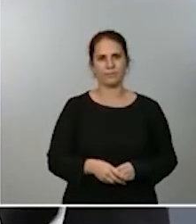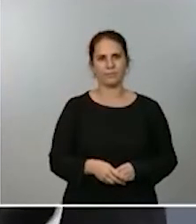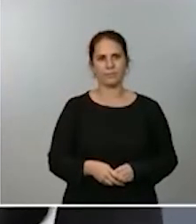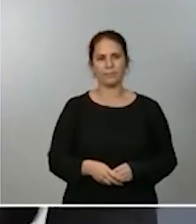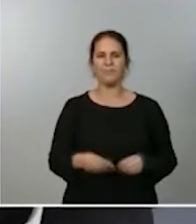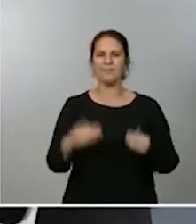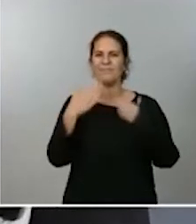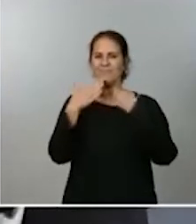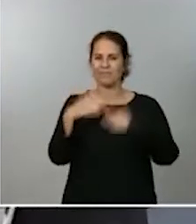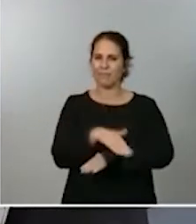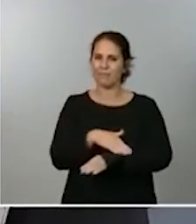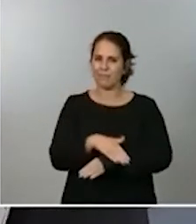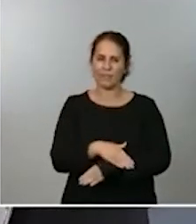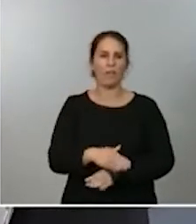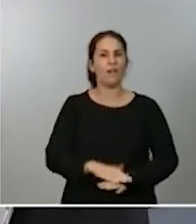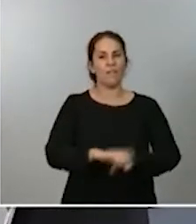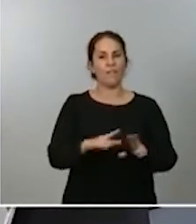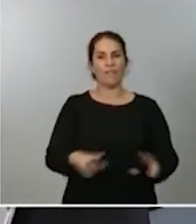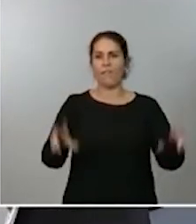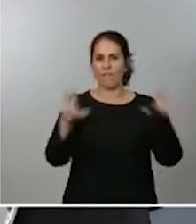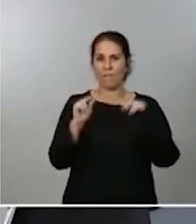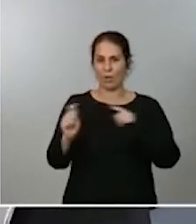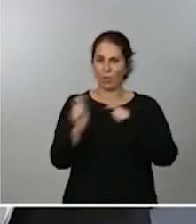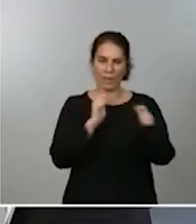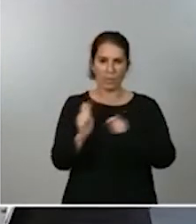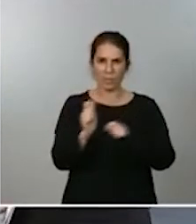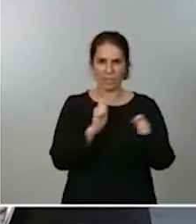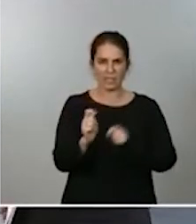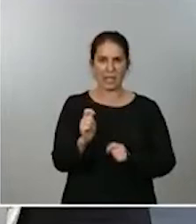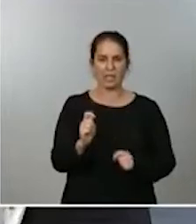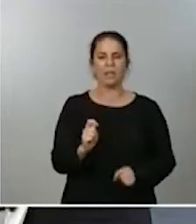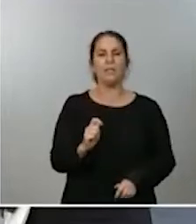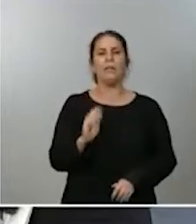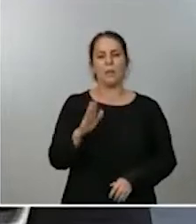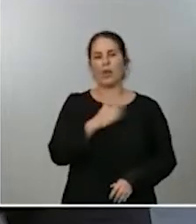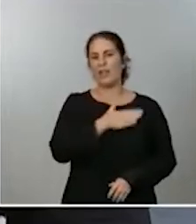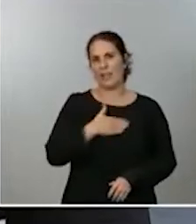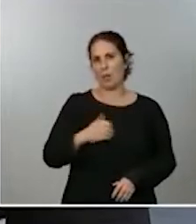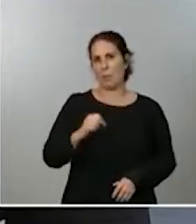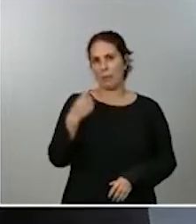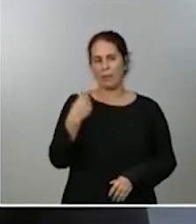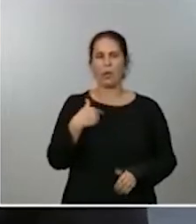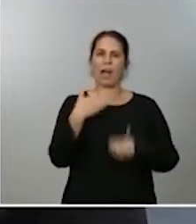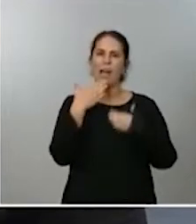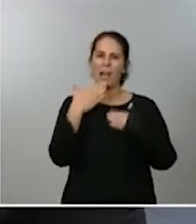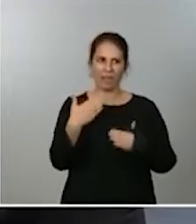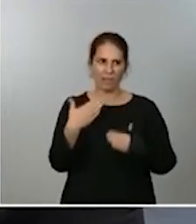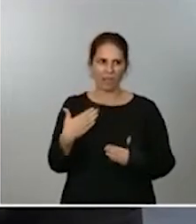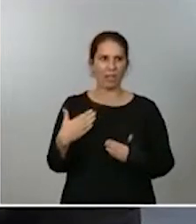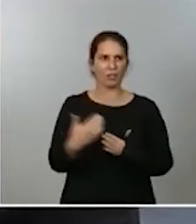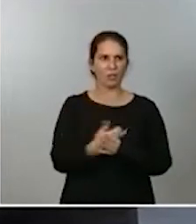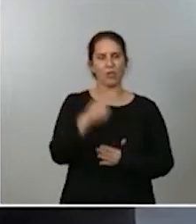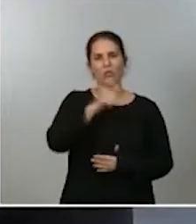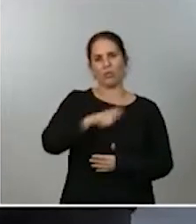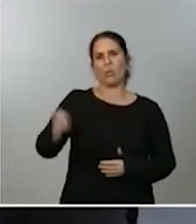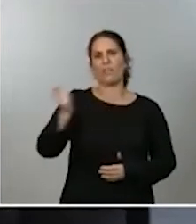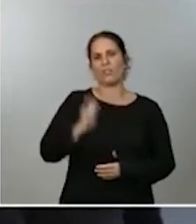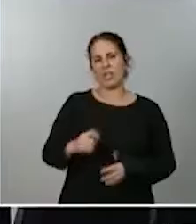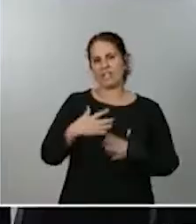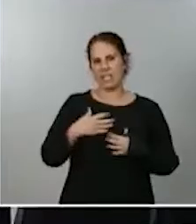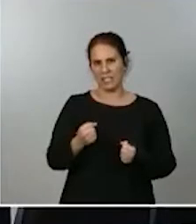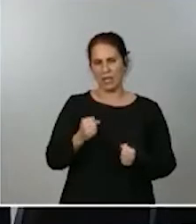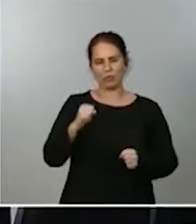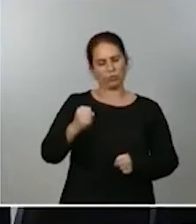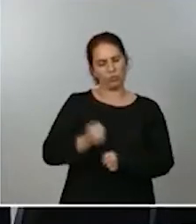ministro y finalizamos esta rueda de prensa no sin antes agradecer en primer lugar a los profesionales sanitarios el ingente trabajo